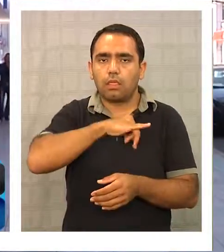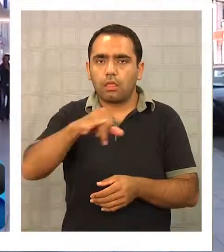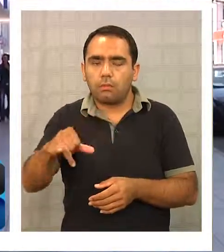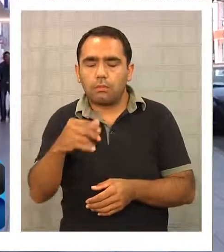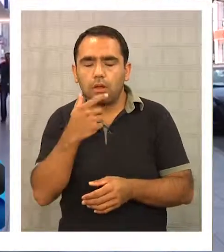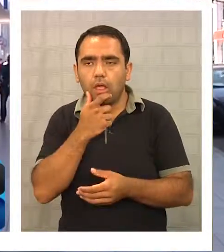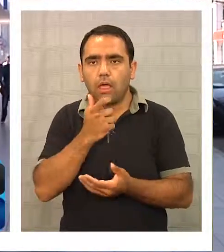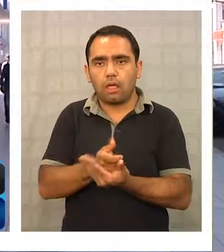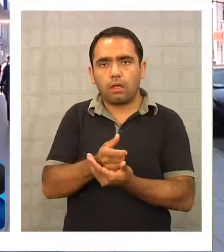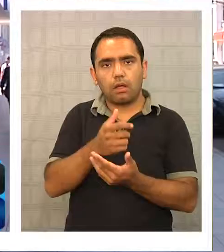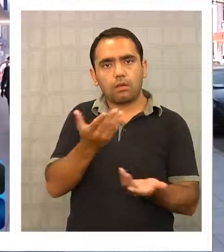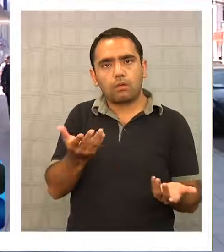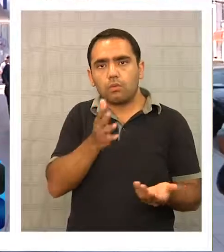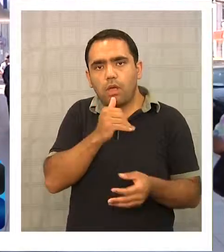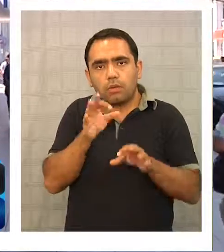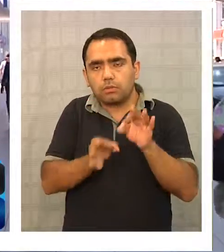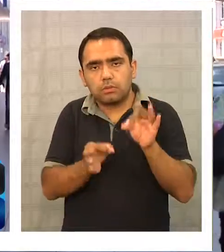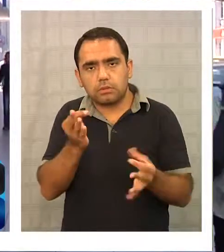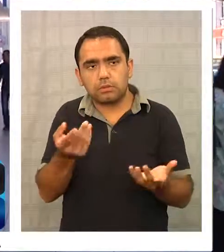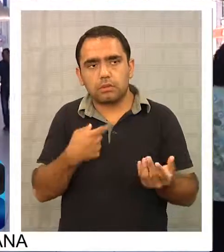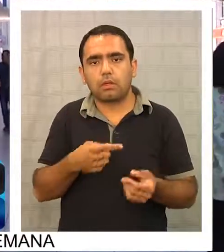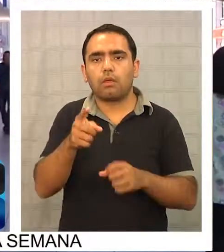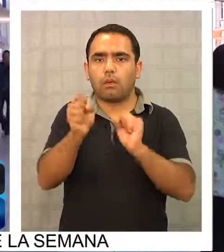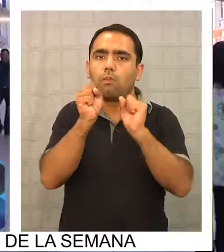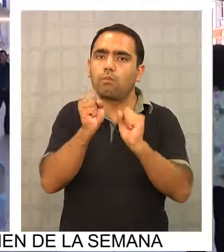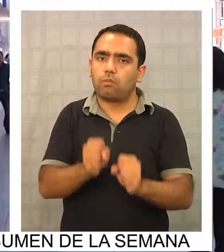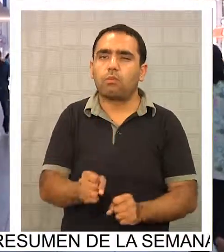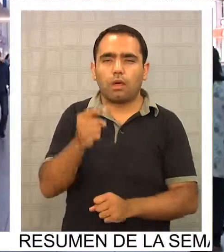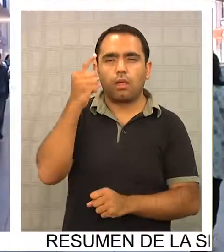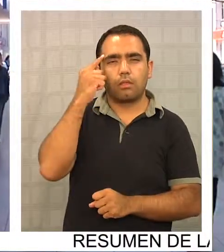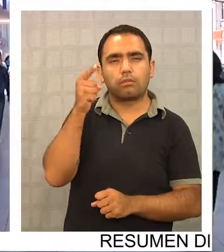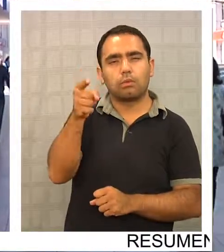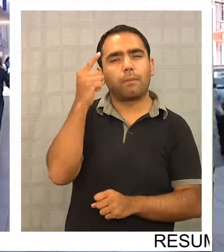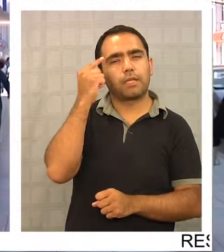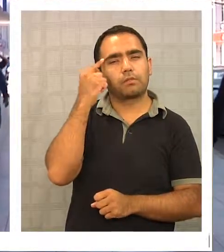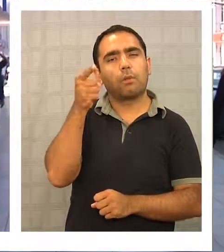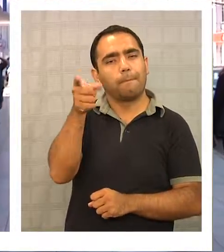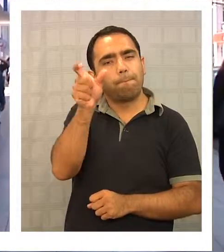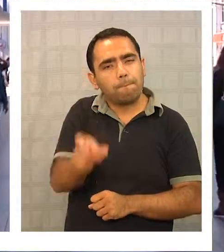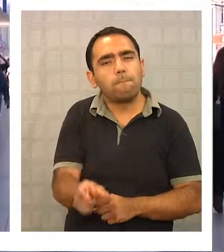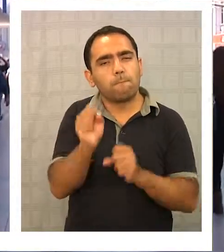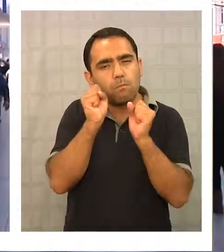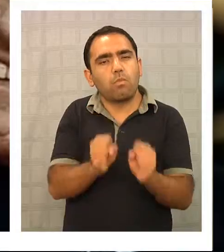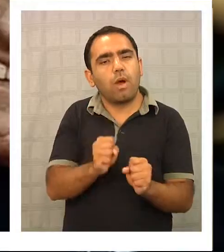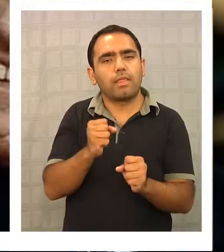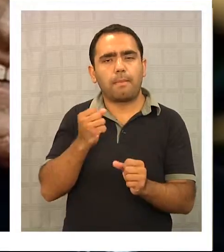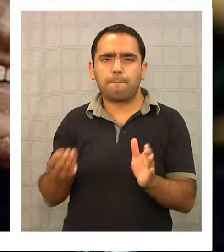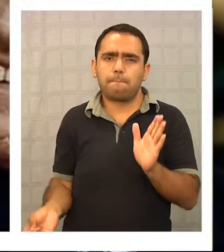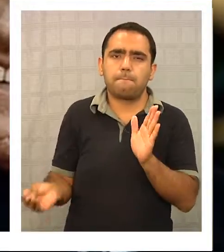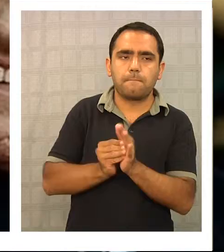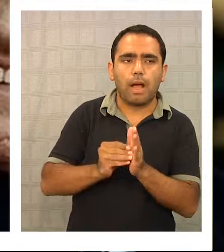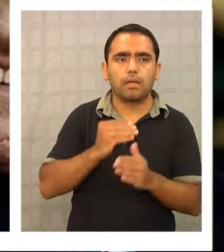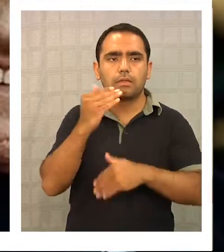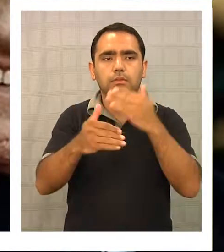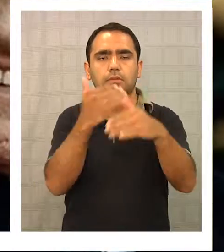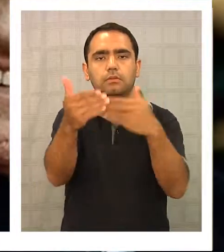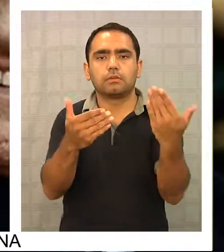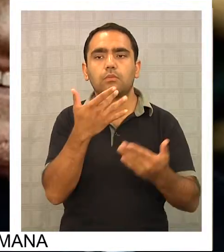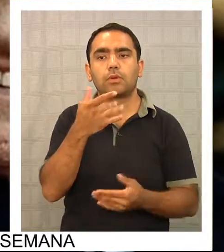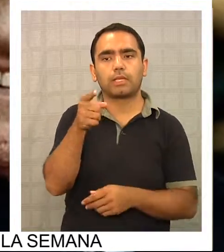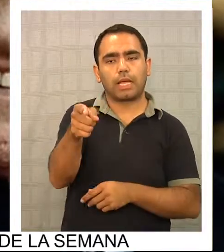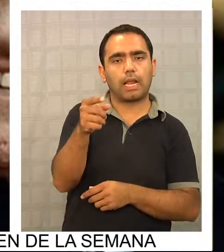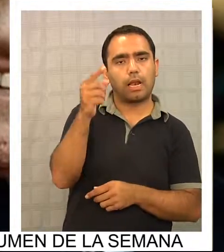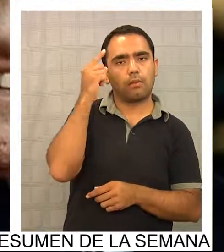También podemos destacar de que pudo haber hecho mucho más, teniendo un apoyo transversal, porque el 90 él cambia su